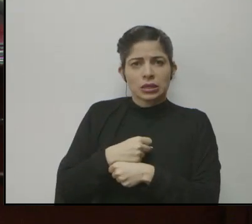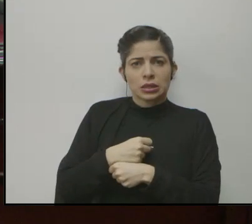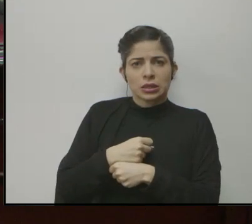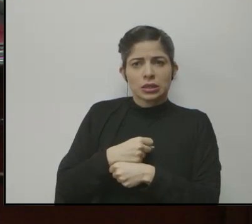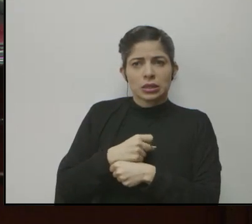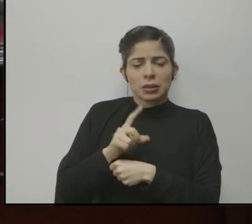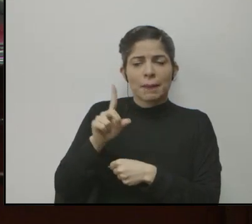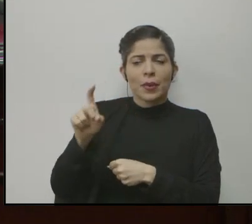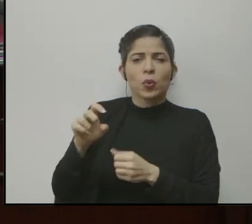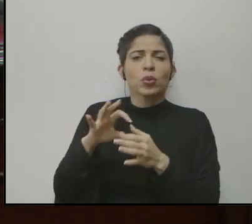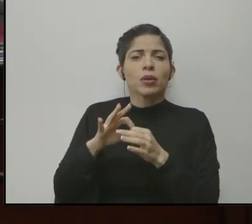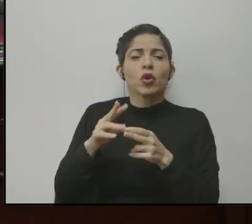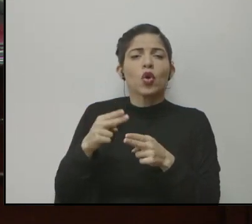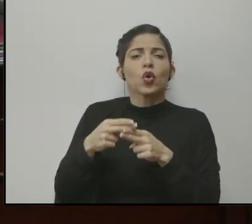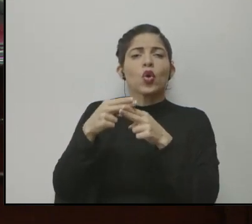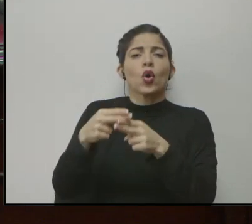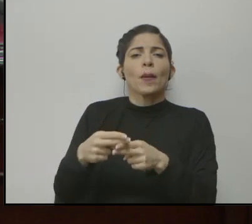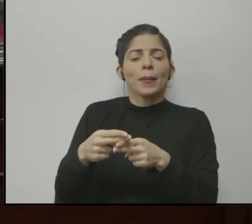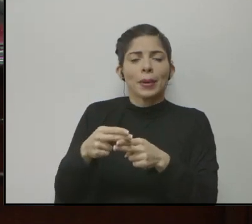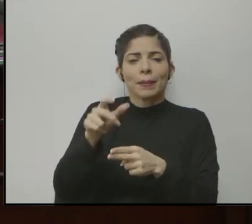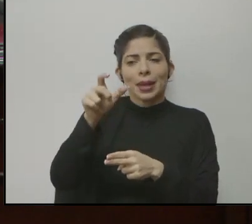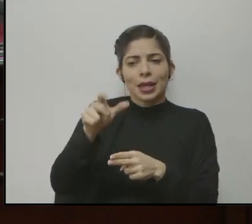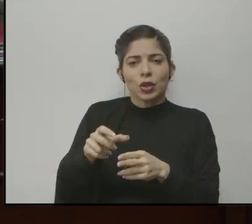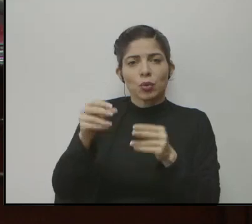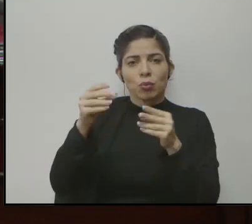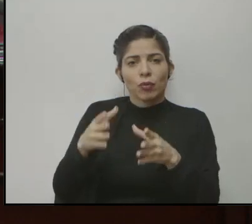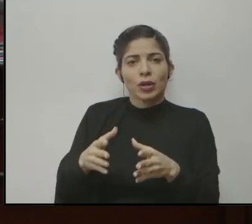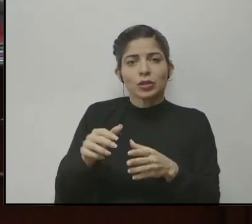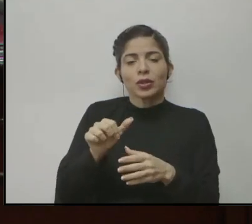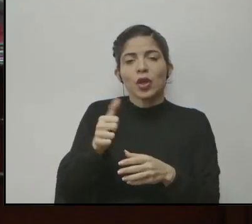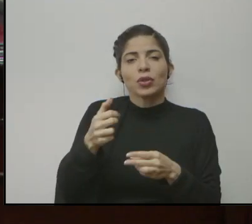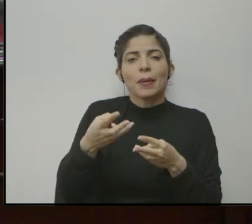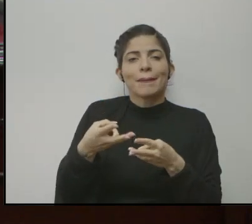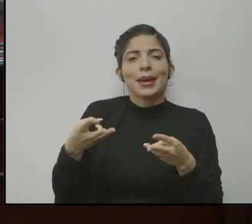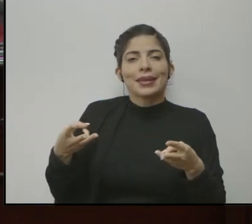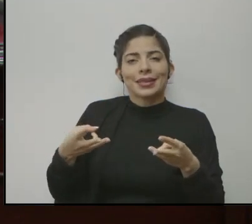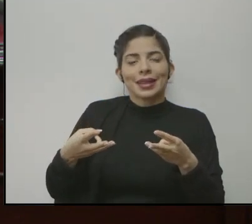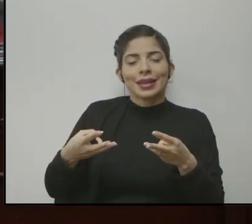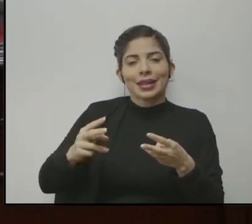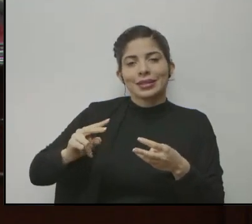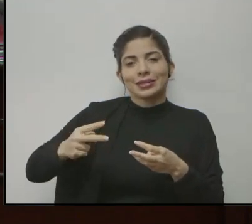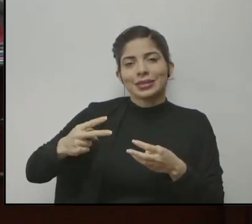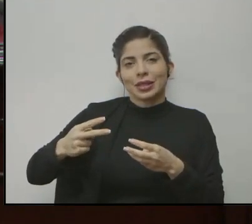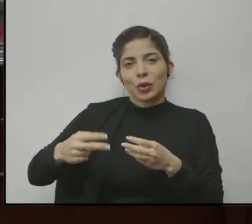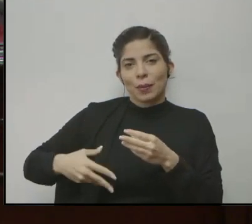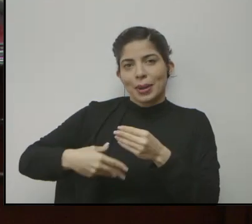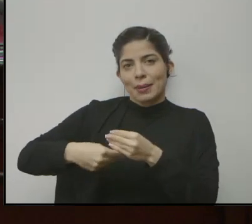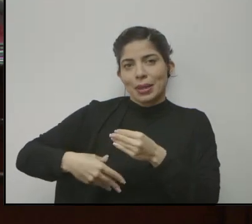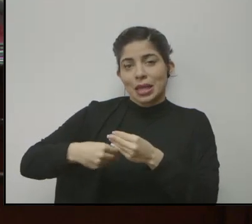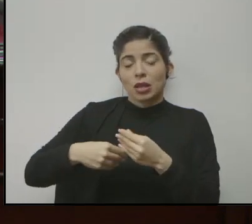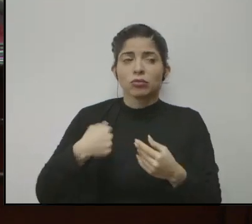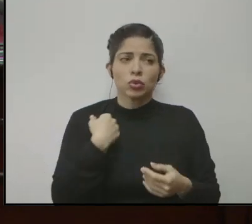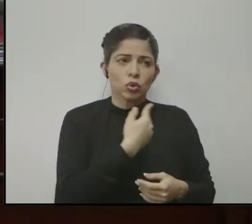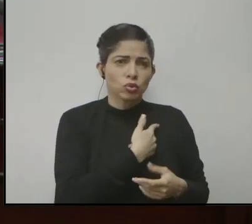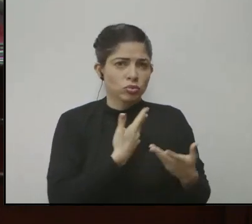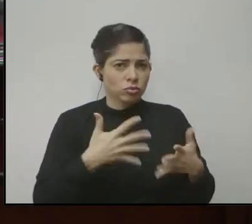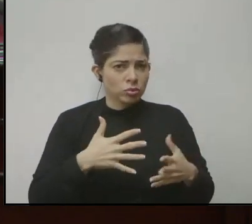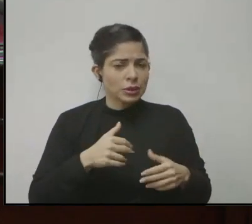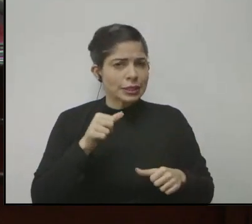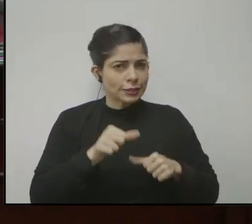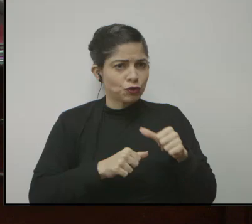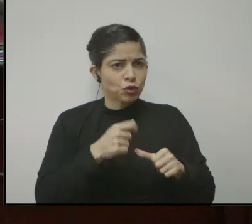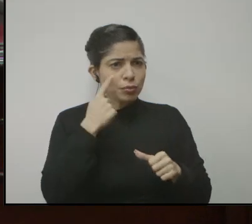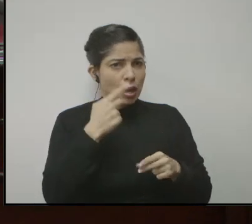pregunta es por temas de nombramientos en materias complementarias. Bueno, nosotros hemos hecho un esfuerzo para hacer los